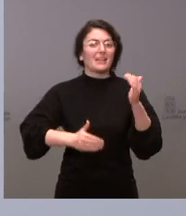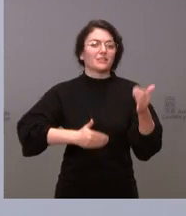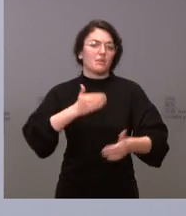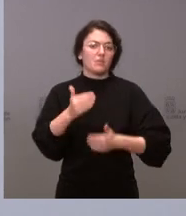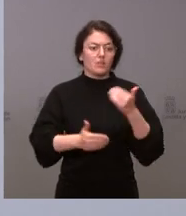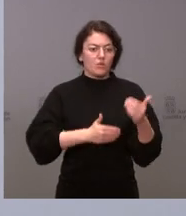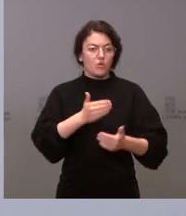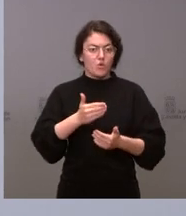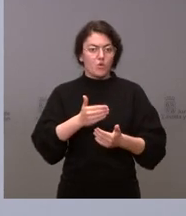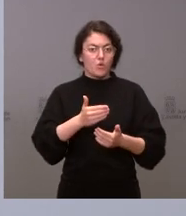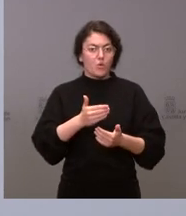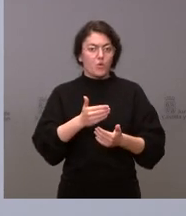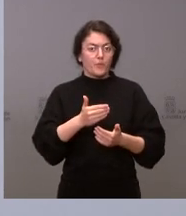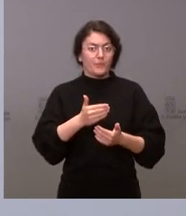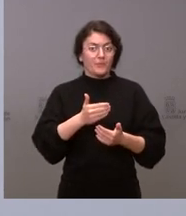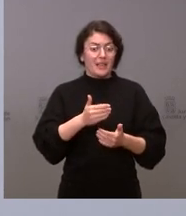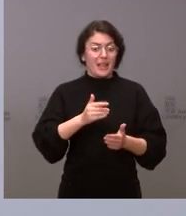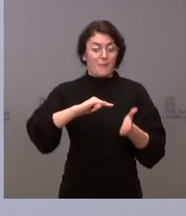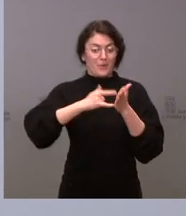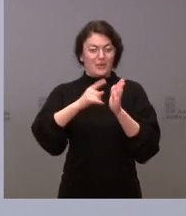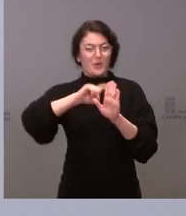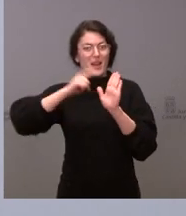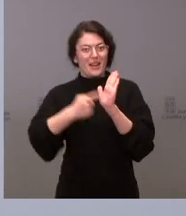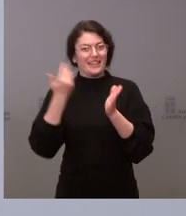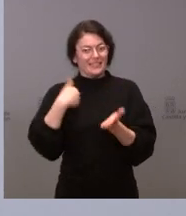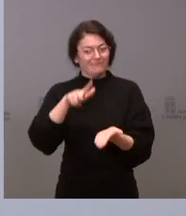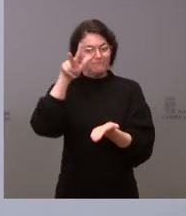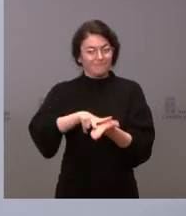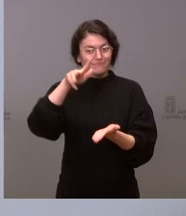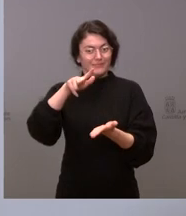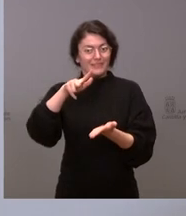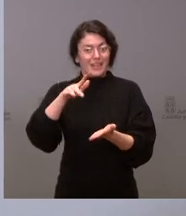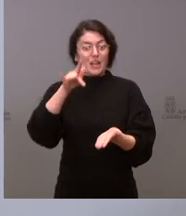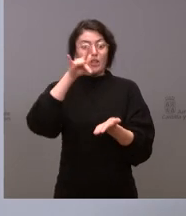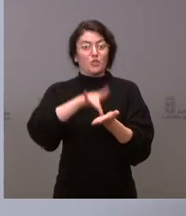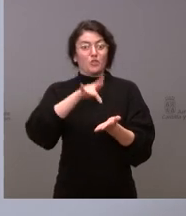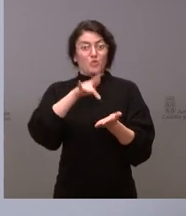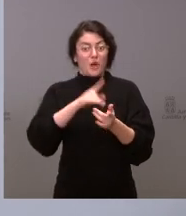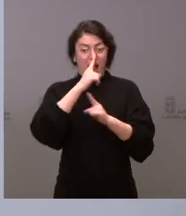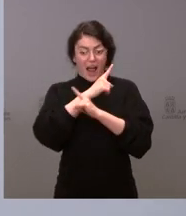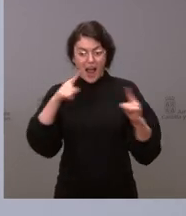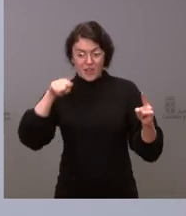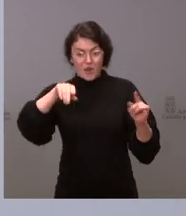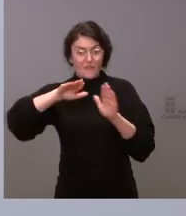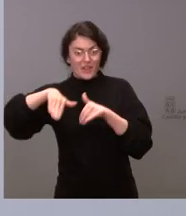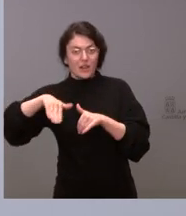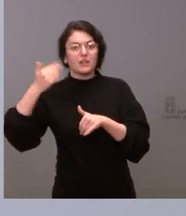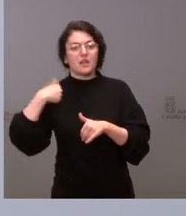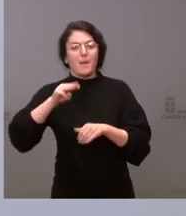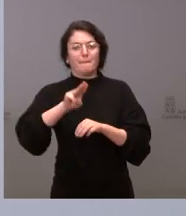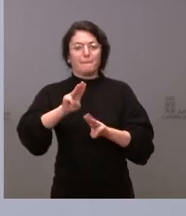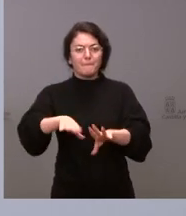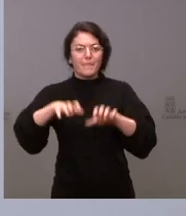aprobará el proyecto de ley y se aprobará antes de final de año en el Parlamento. Queremos dar la máxima